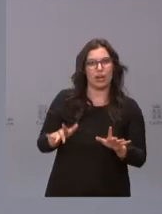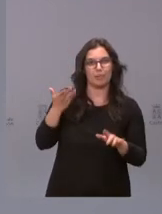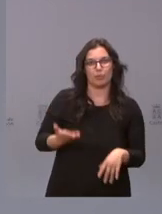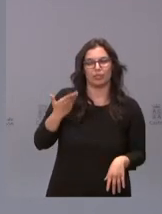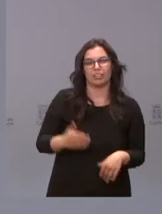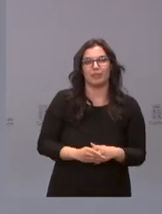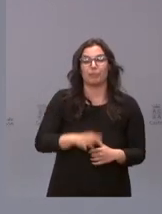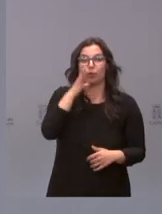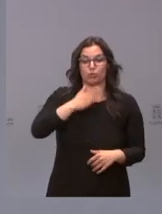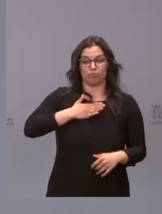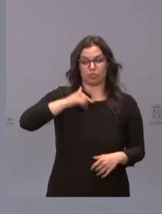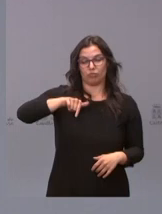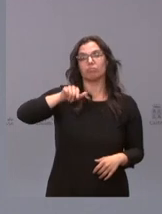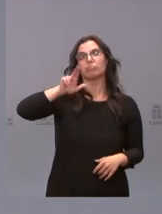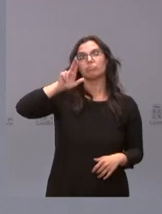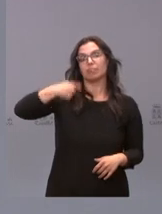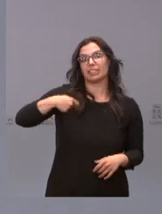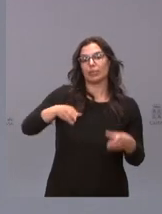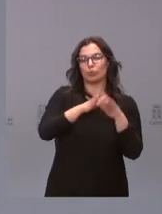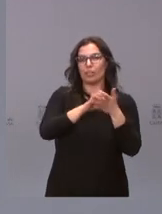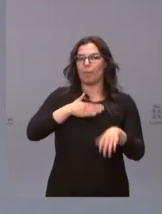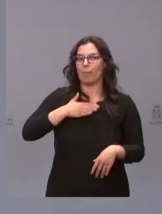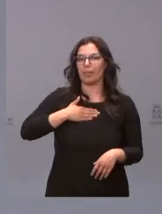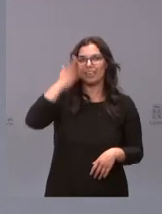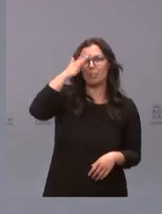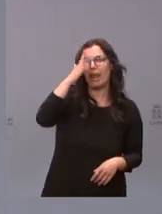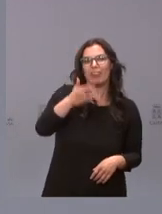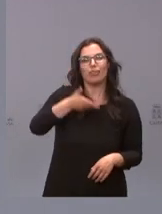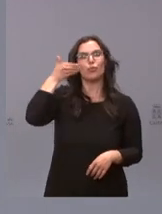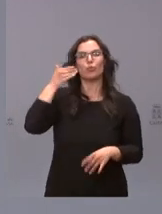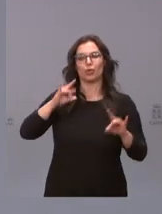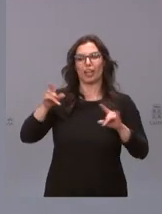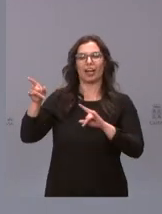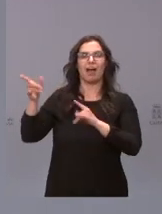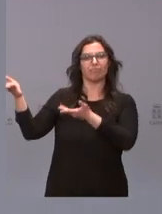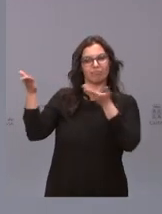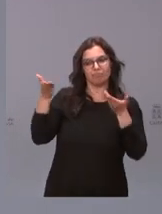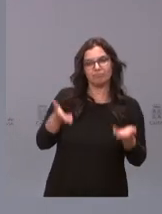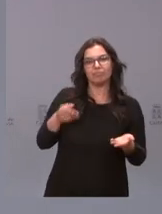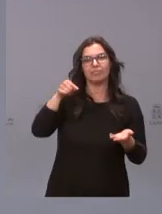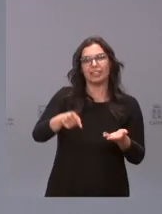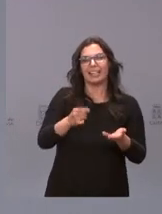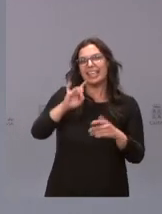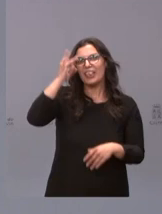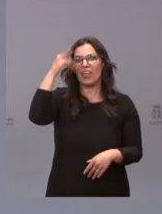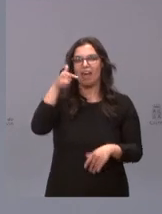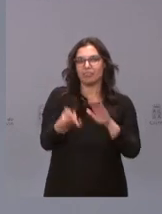orgullo y de esperanza que nuestra Tierra acoja una iniciativa para tratar de encontrar